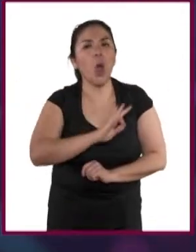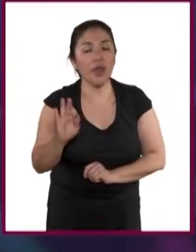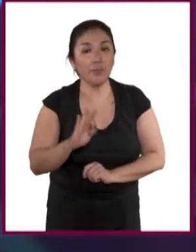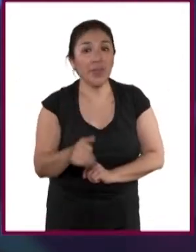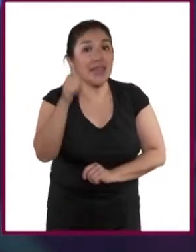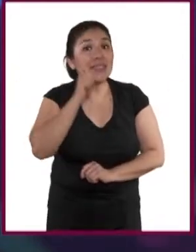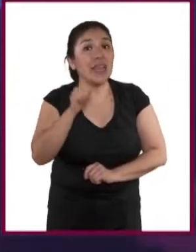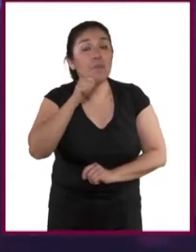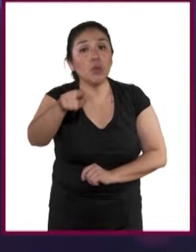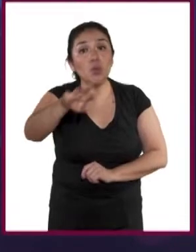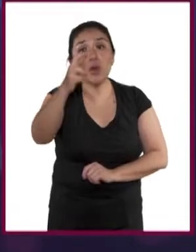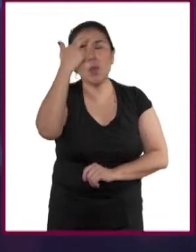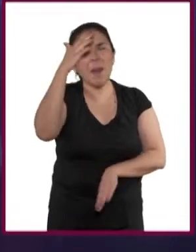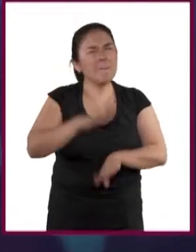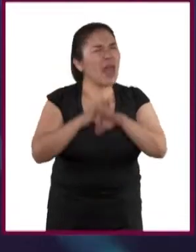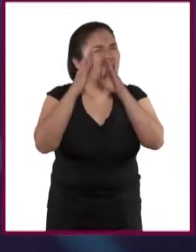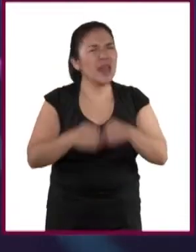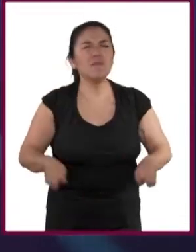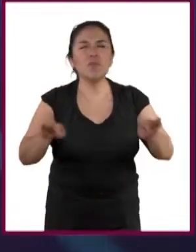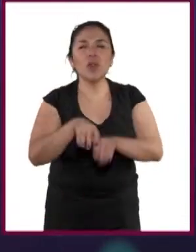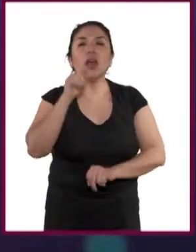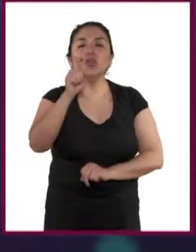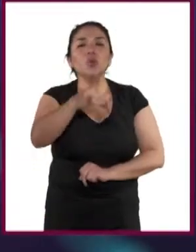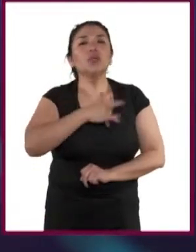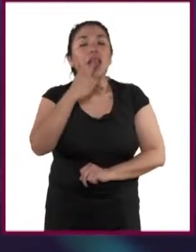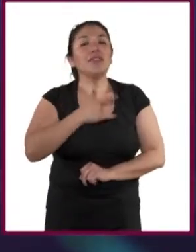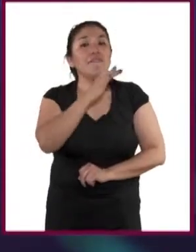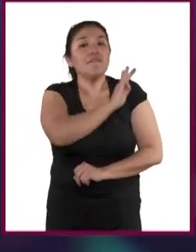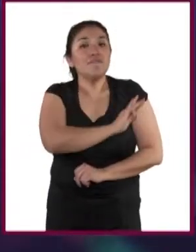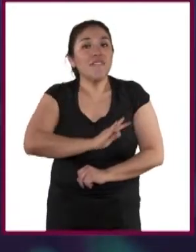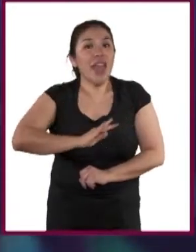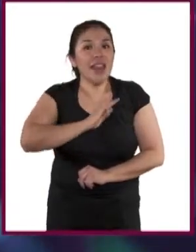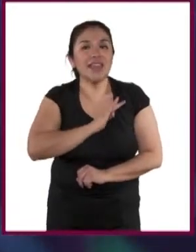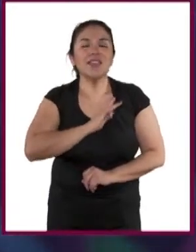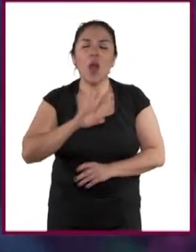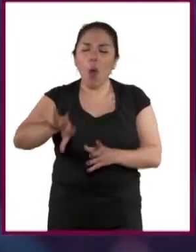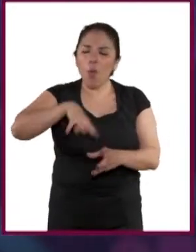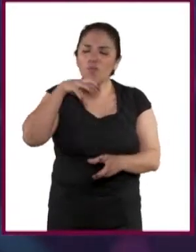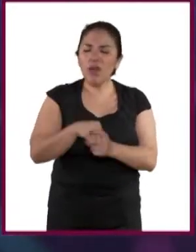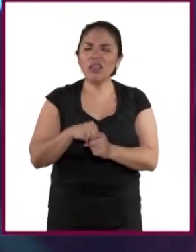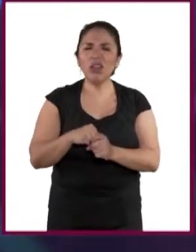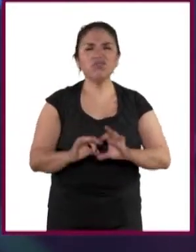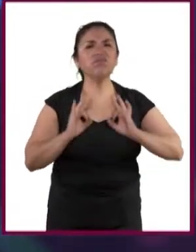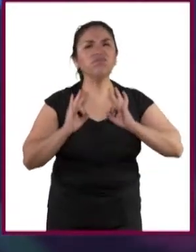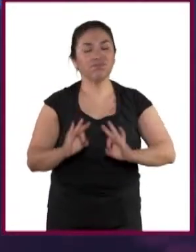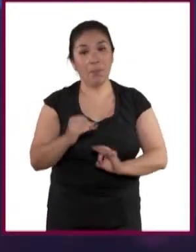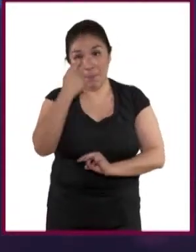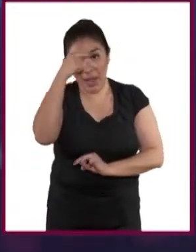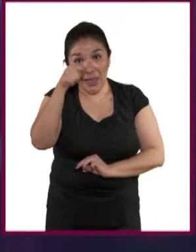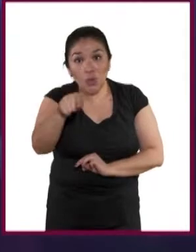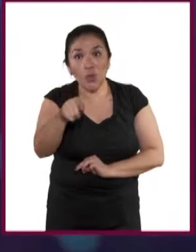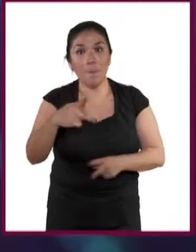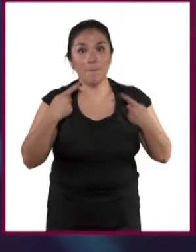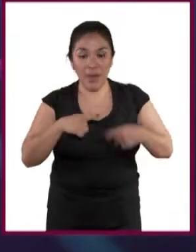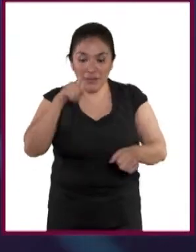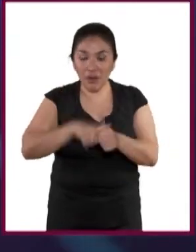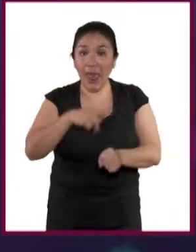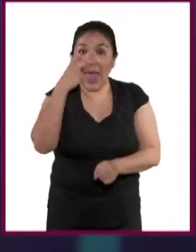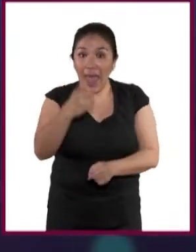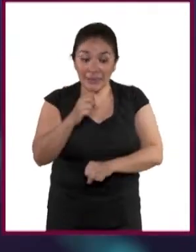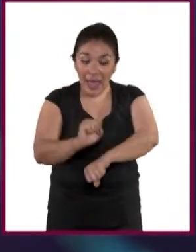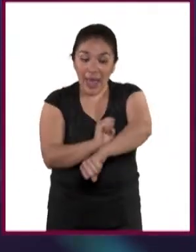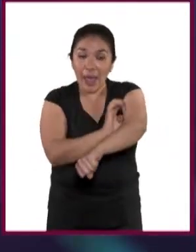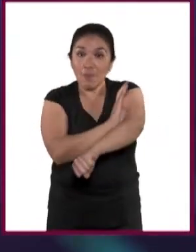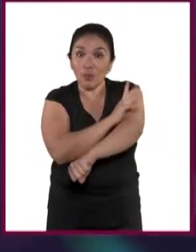Siempre recuerda que lo más importante es sentirte feliz, pleno y realizado y que esos estados